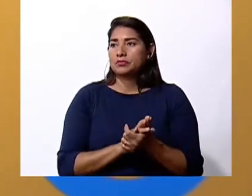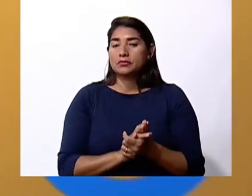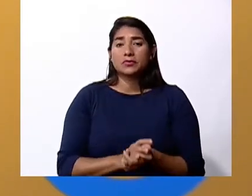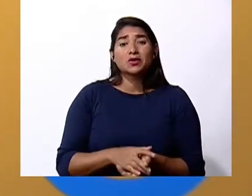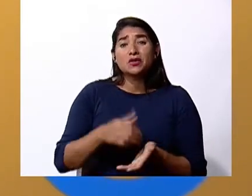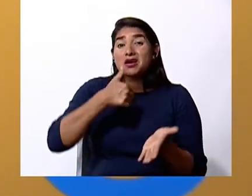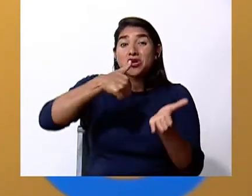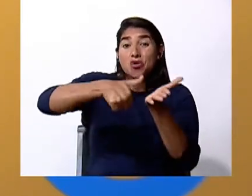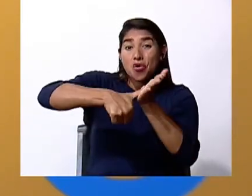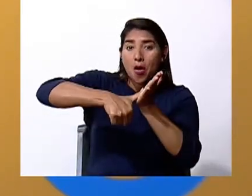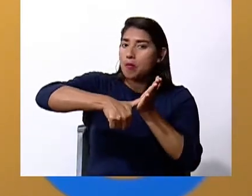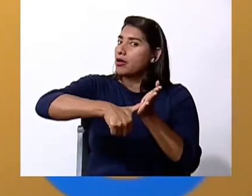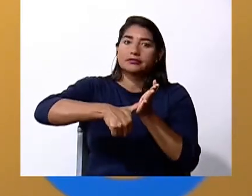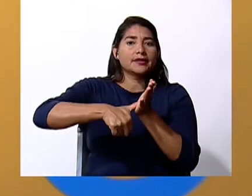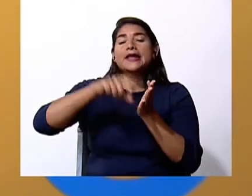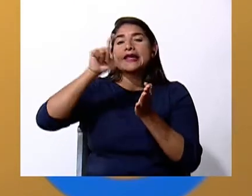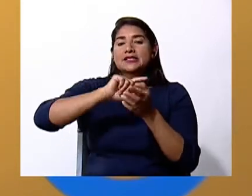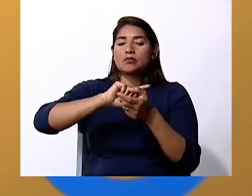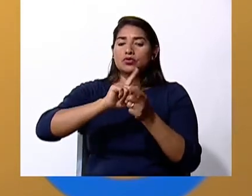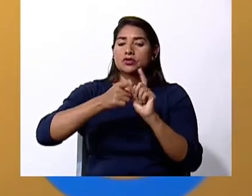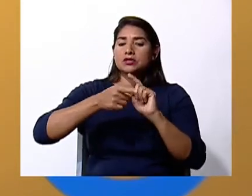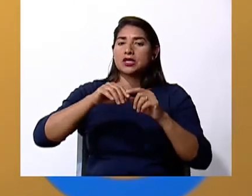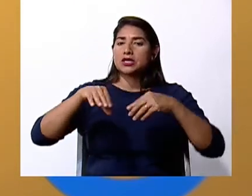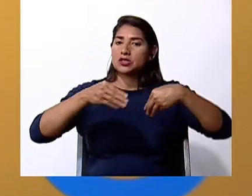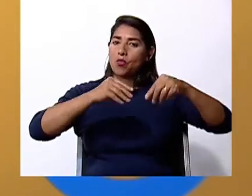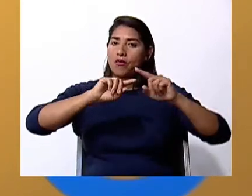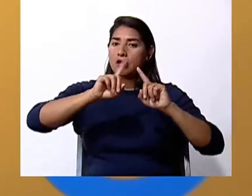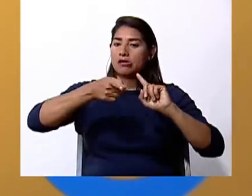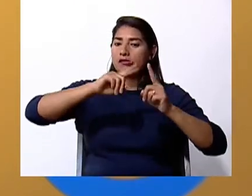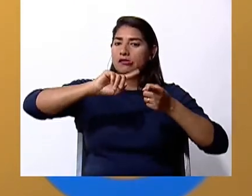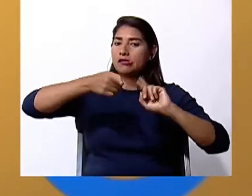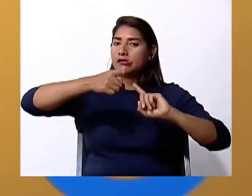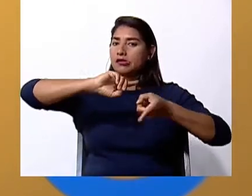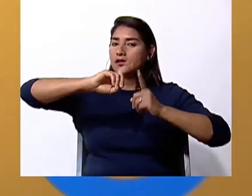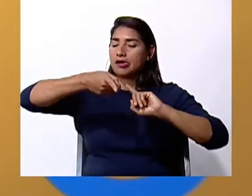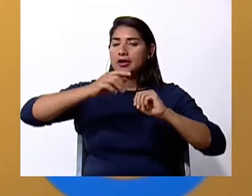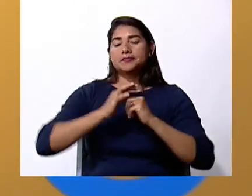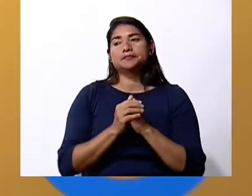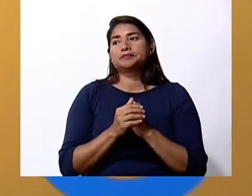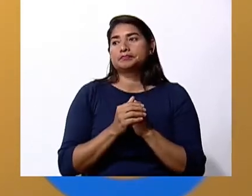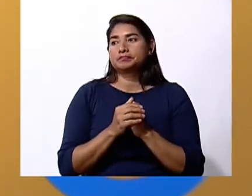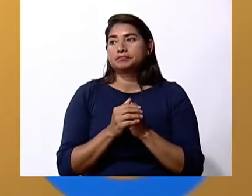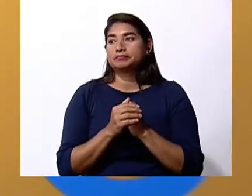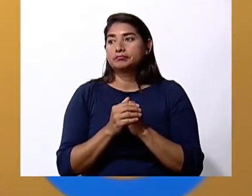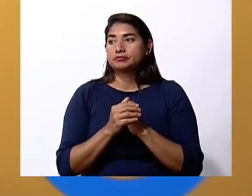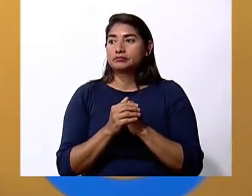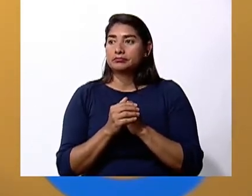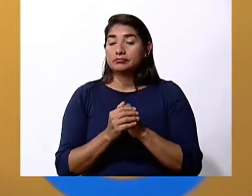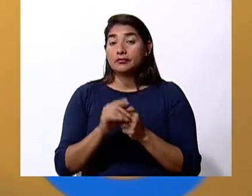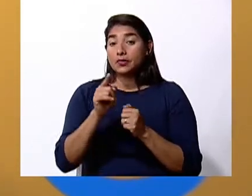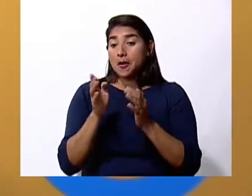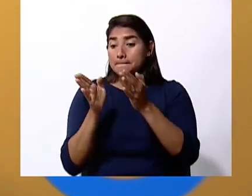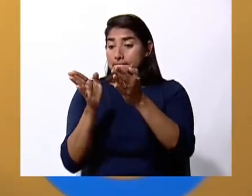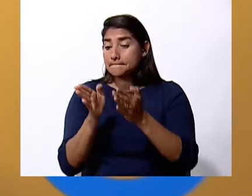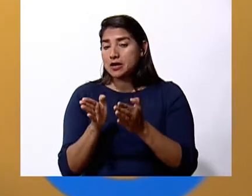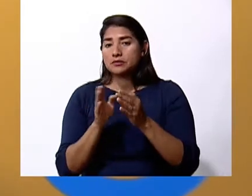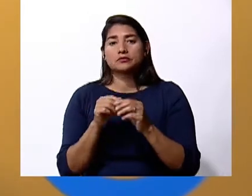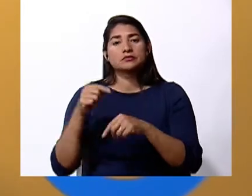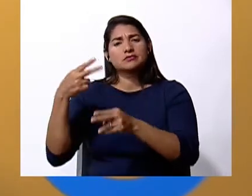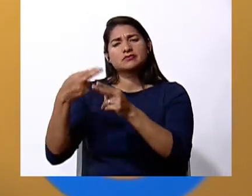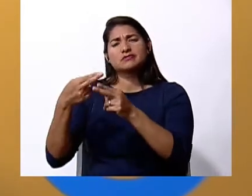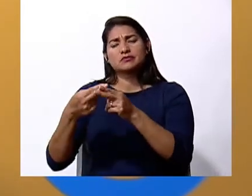goma porque las agujas tienen que moverse. Y en una sección vamos a escribir tarde.